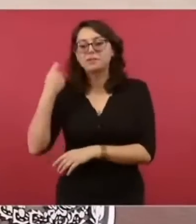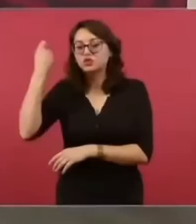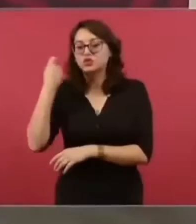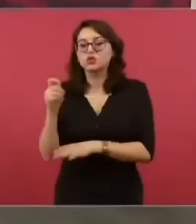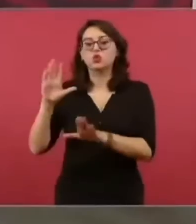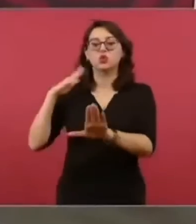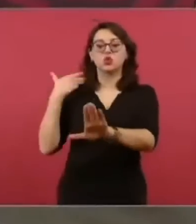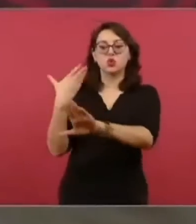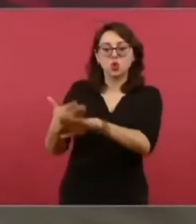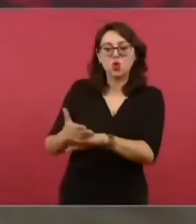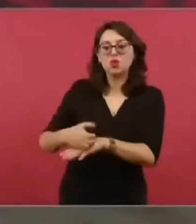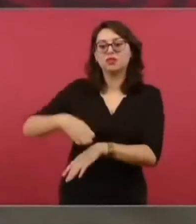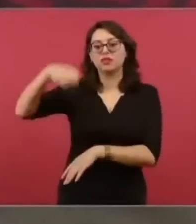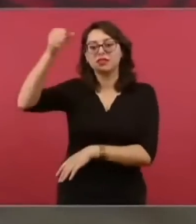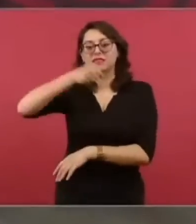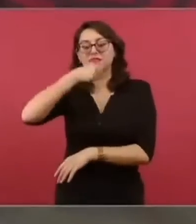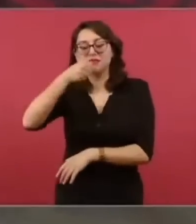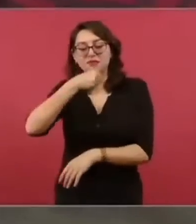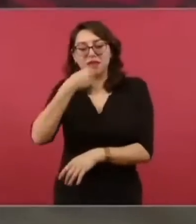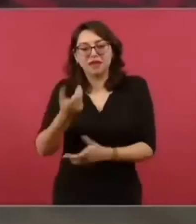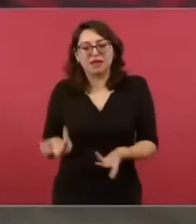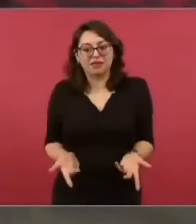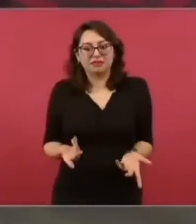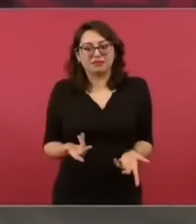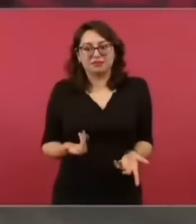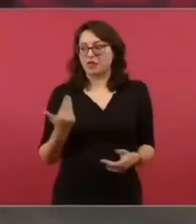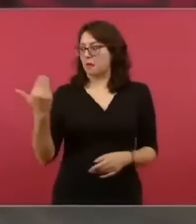adultos mayores? Porque votaron en contra